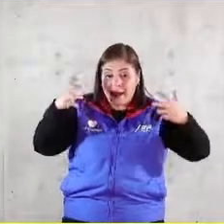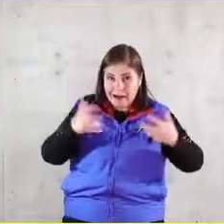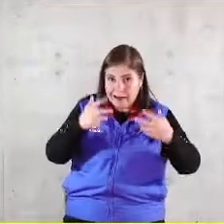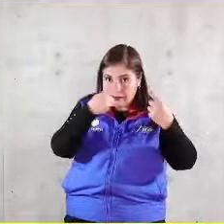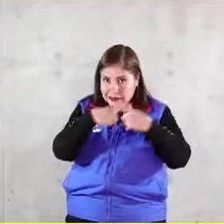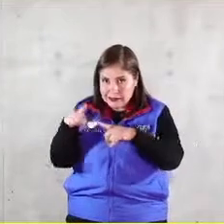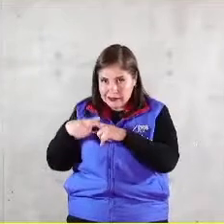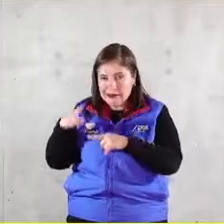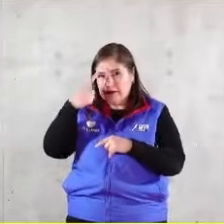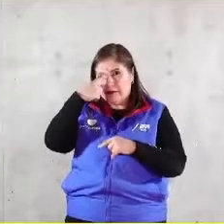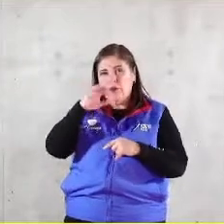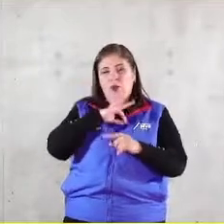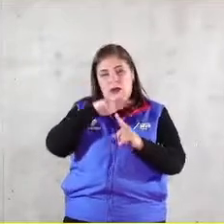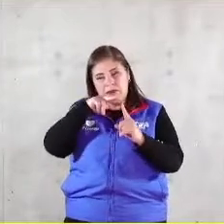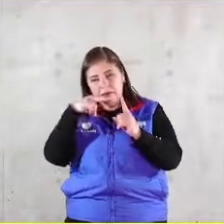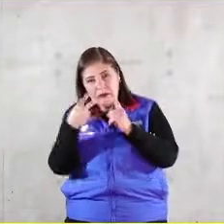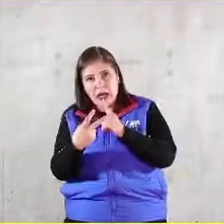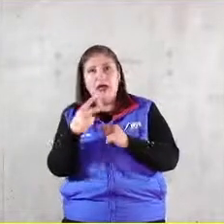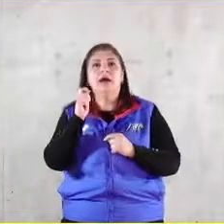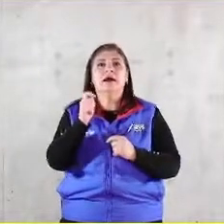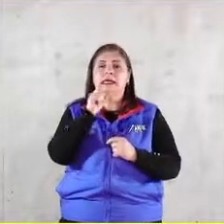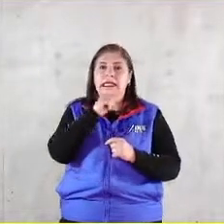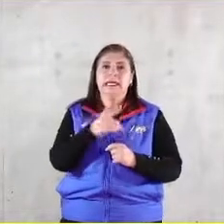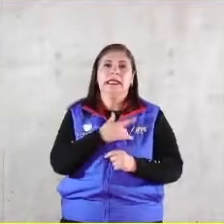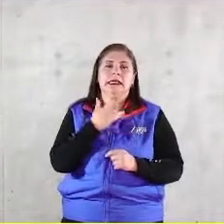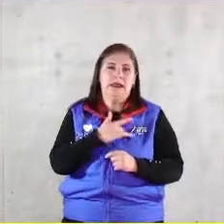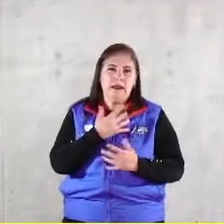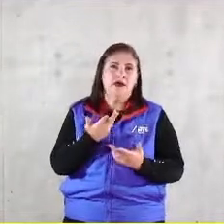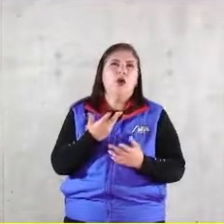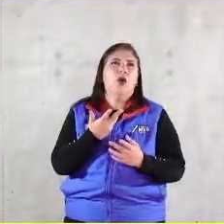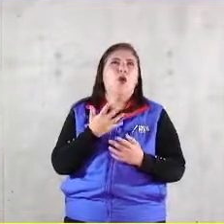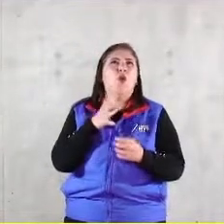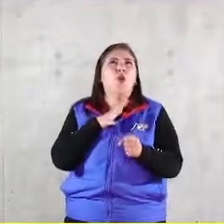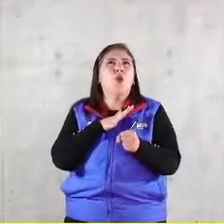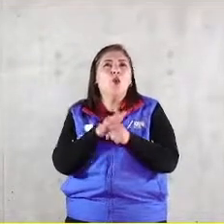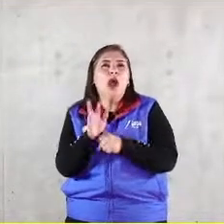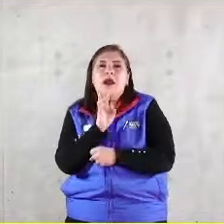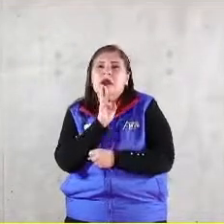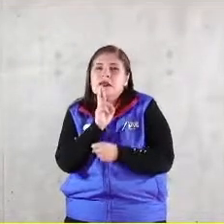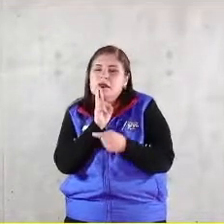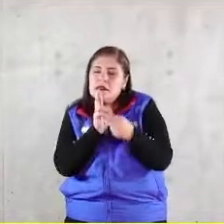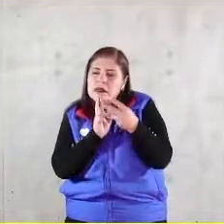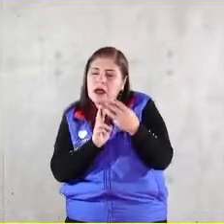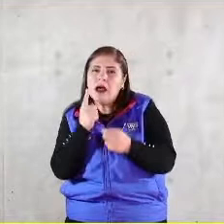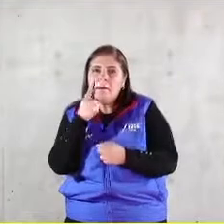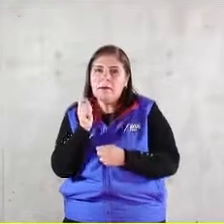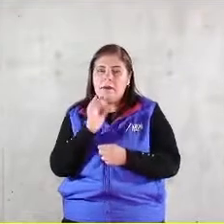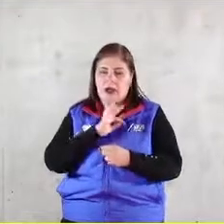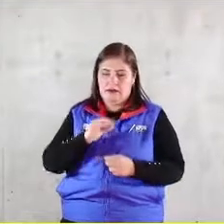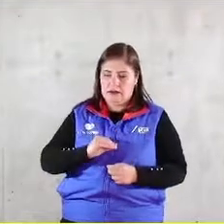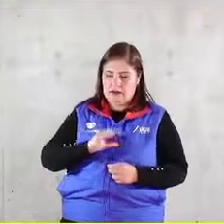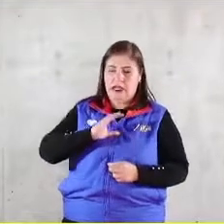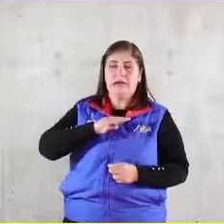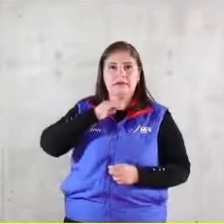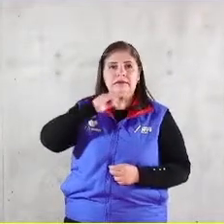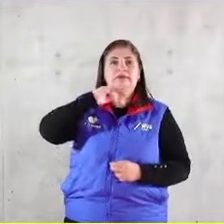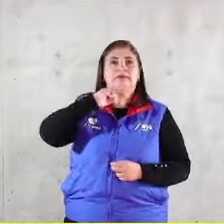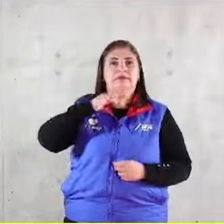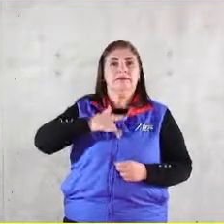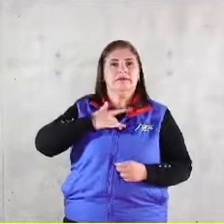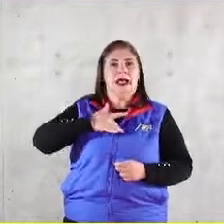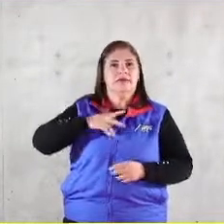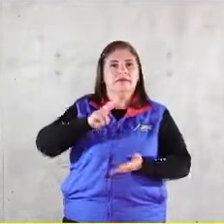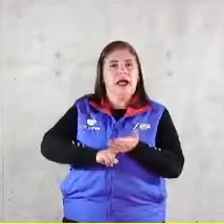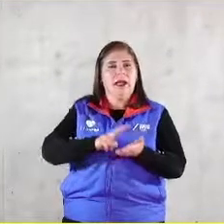perspectivas inferiores como hemos visto definir los fines o los resultados que quieren en la dignidad de la persona en la generación de valor